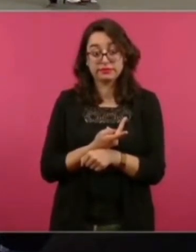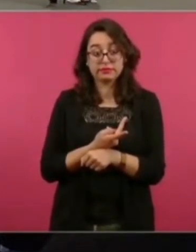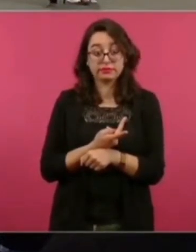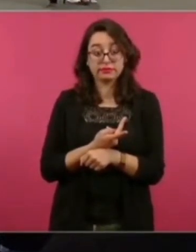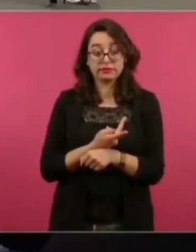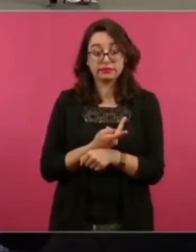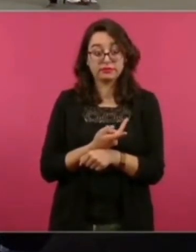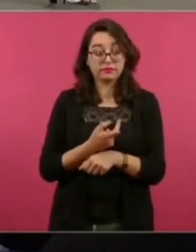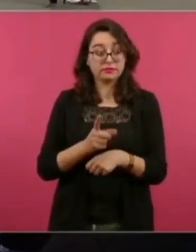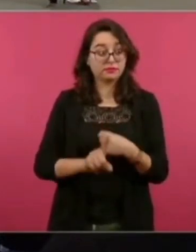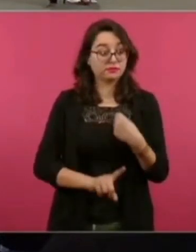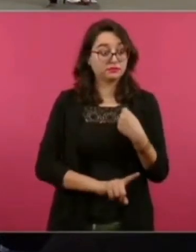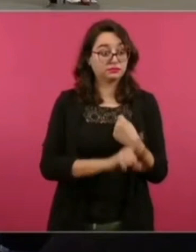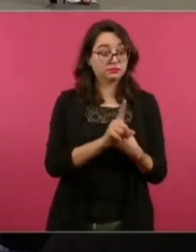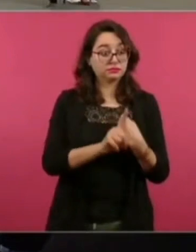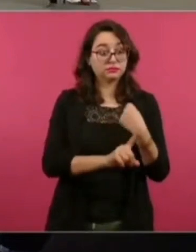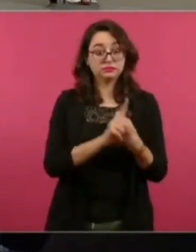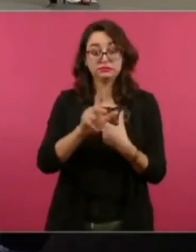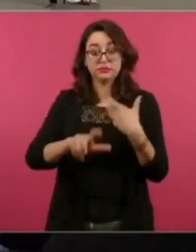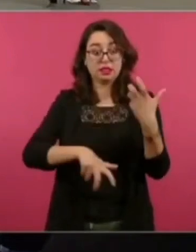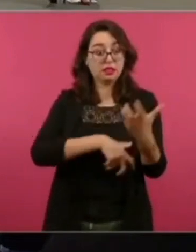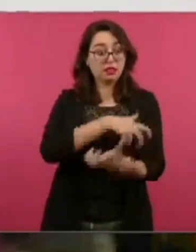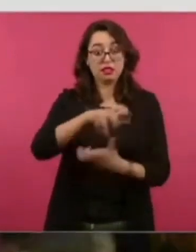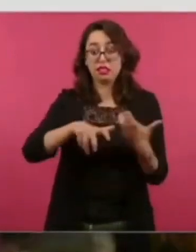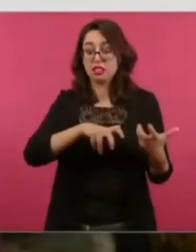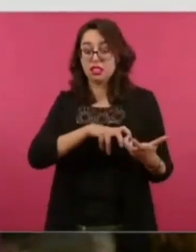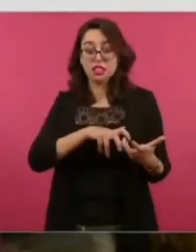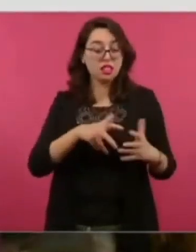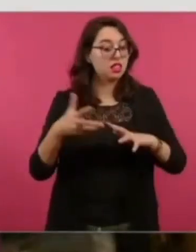y ya sabemos lo que sucedió.